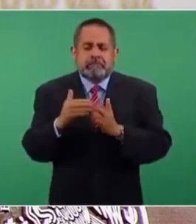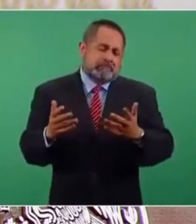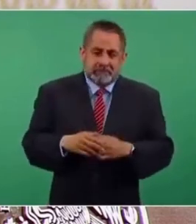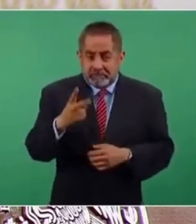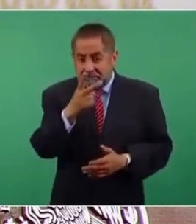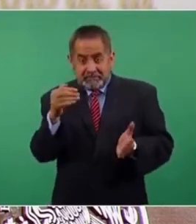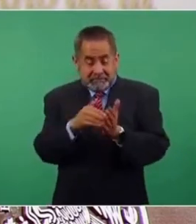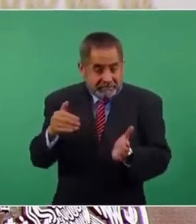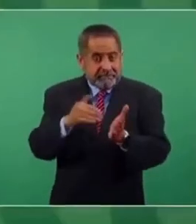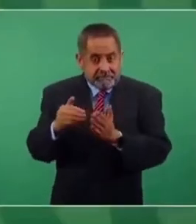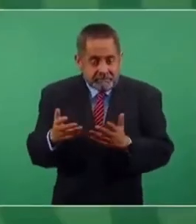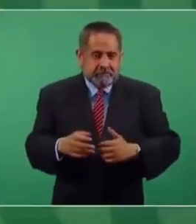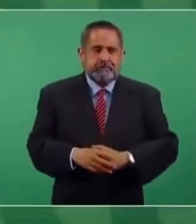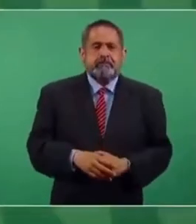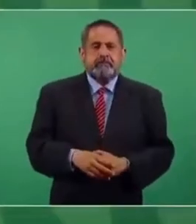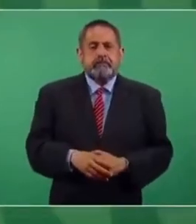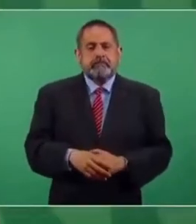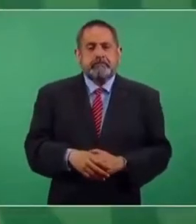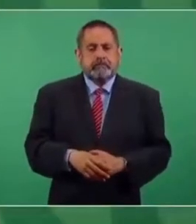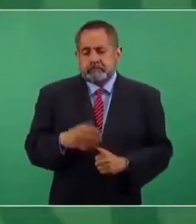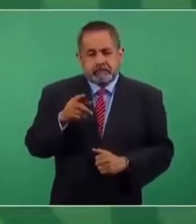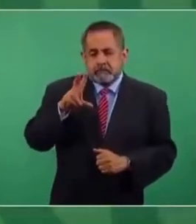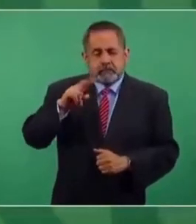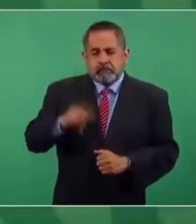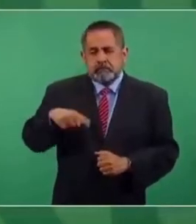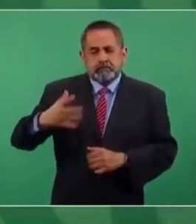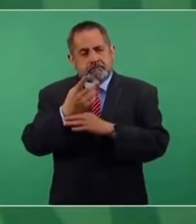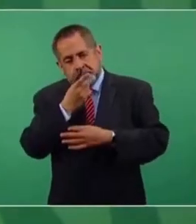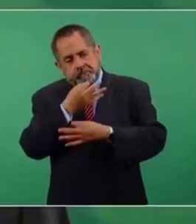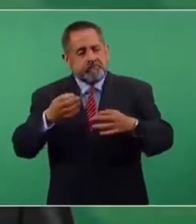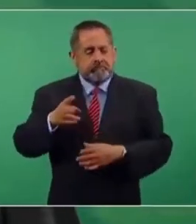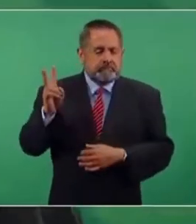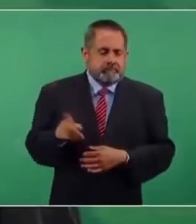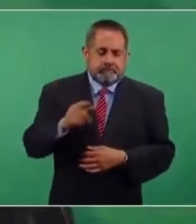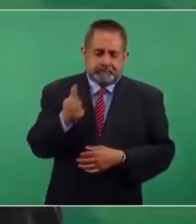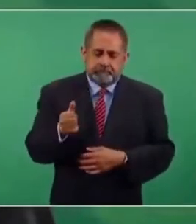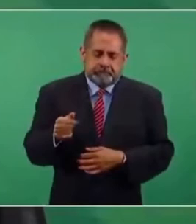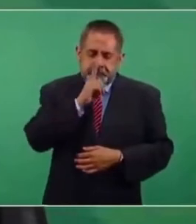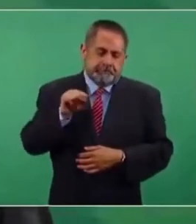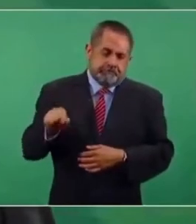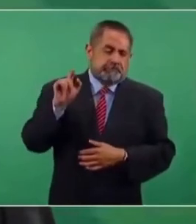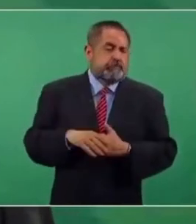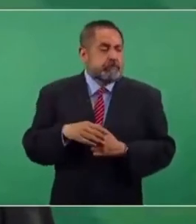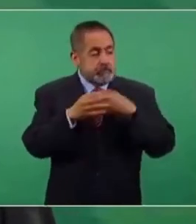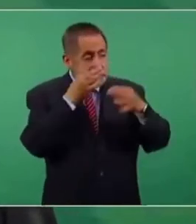pero son 200 mil. Además, no es cierto lo que ellos sostuvieron y lo que difundieron los medios.